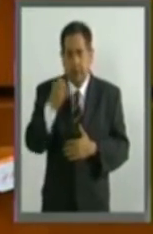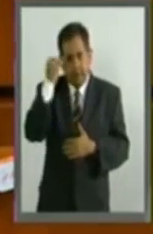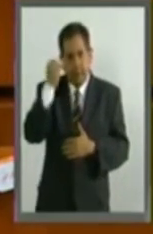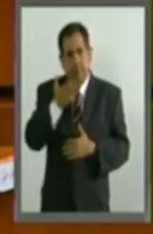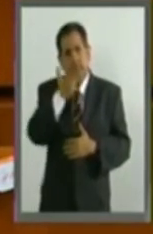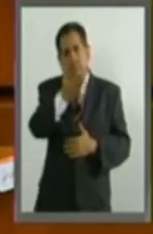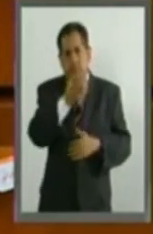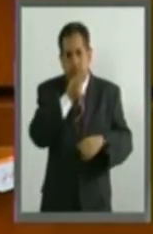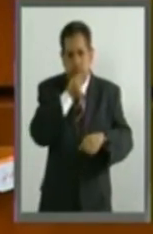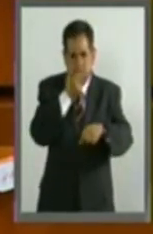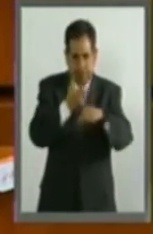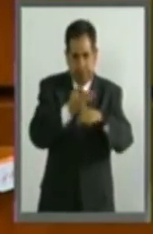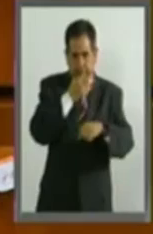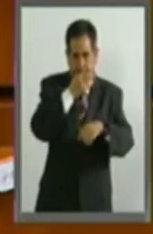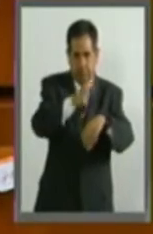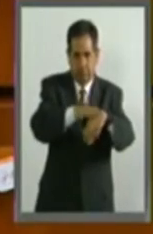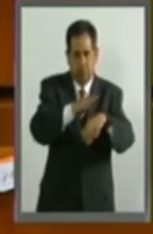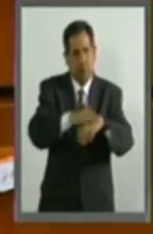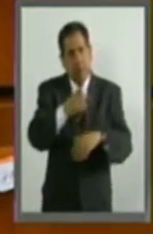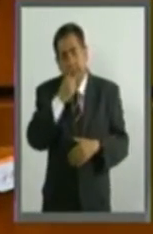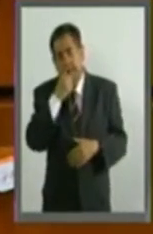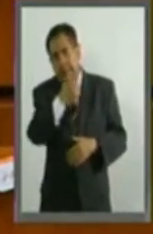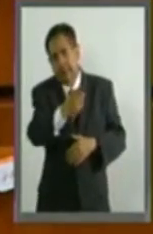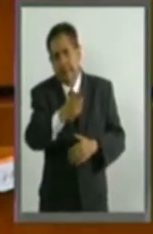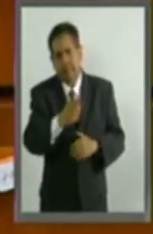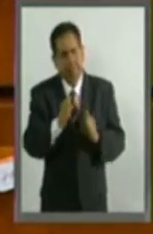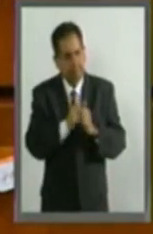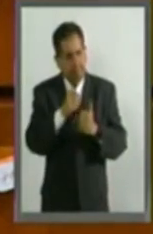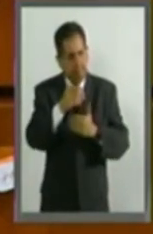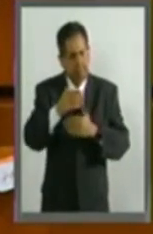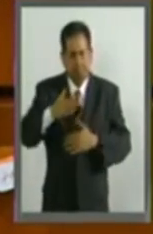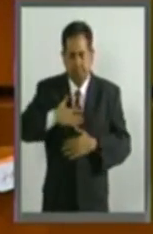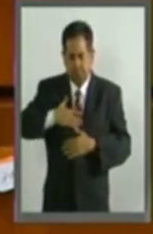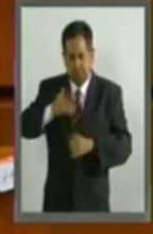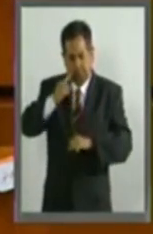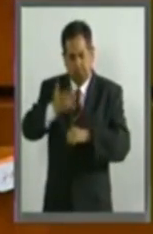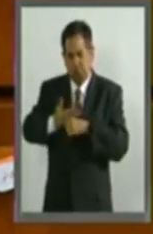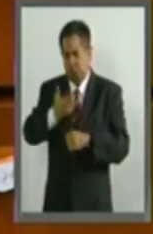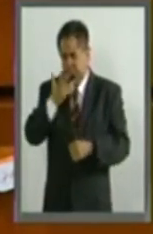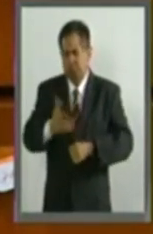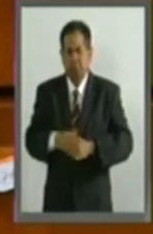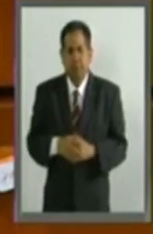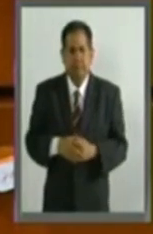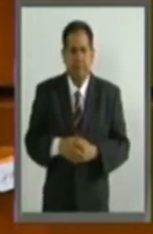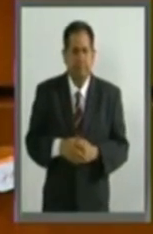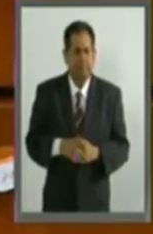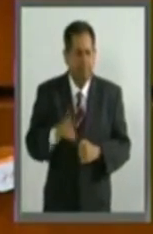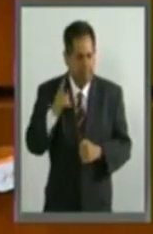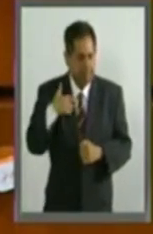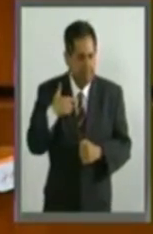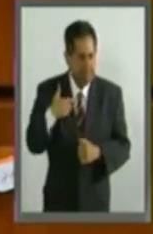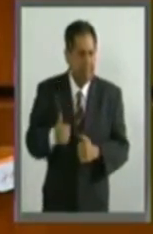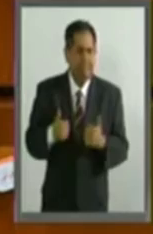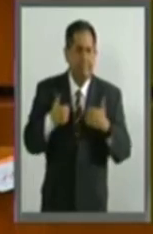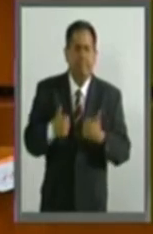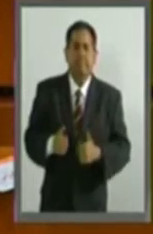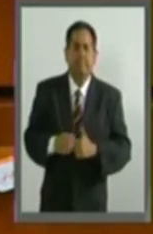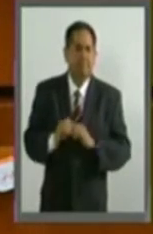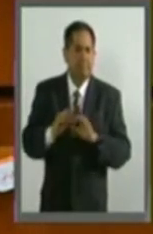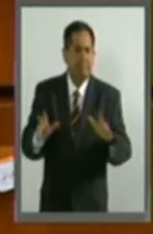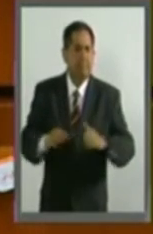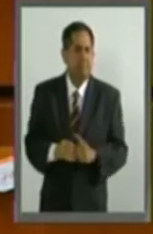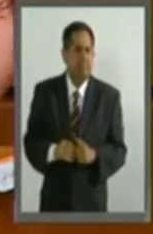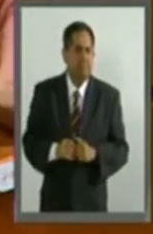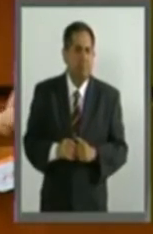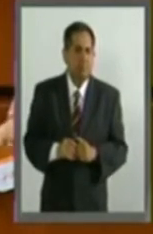señor secretario, yo quiero decirle con toda responsabilidad que entendemos en